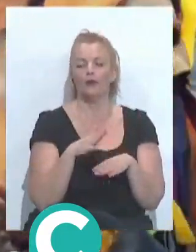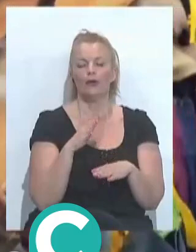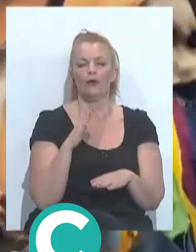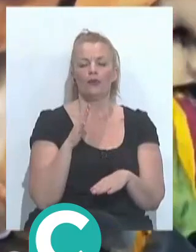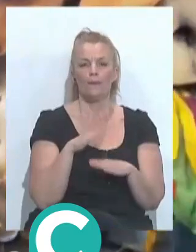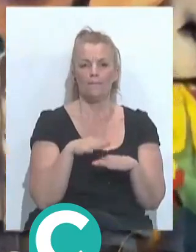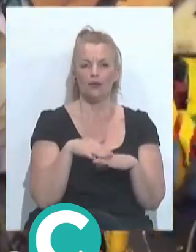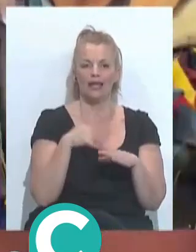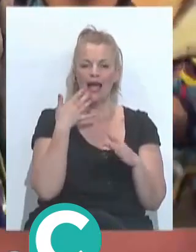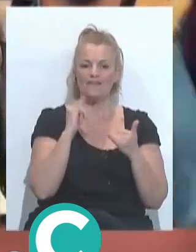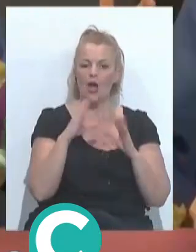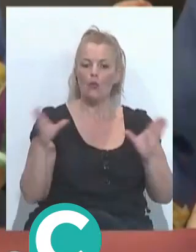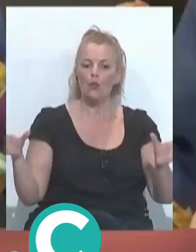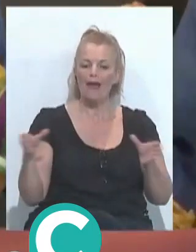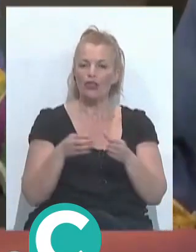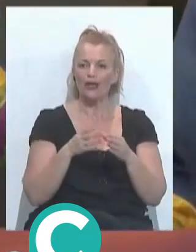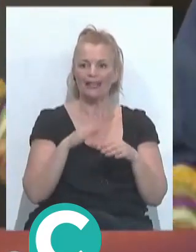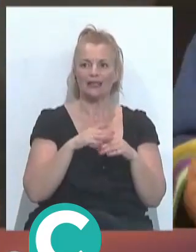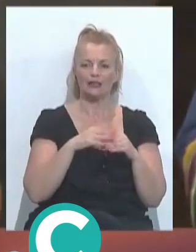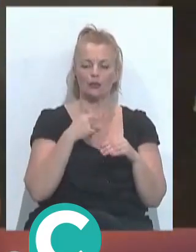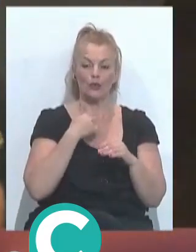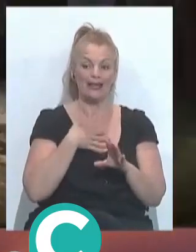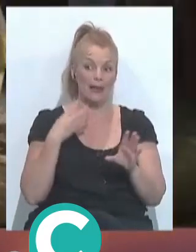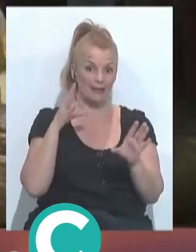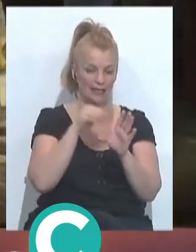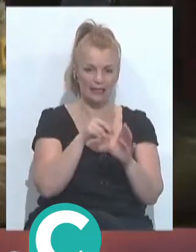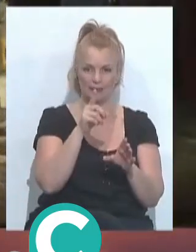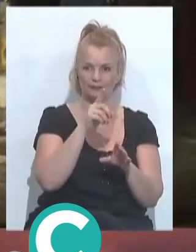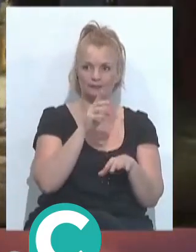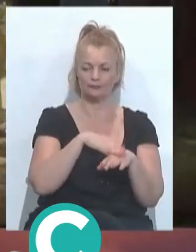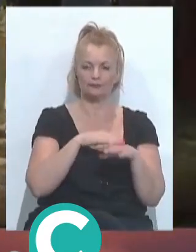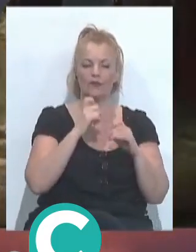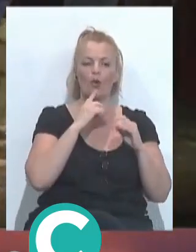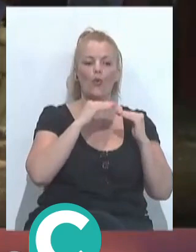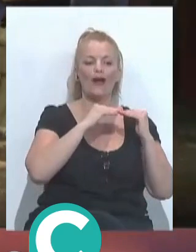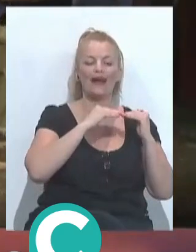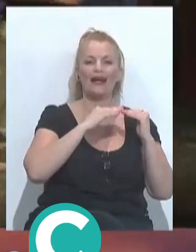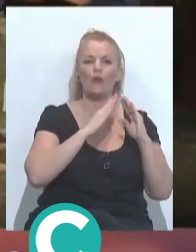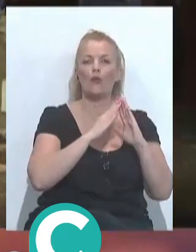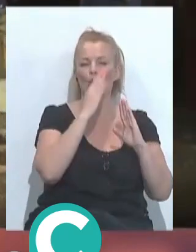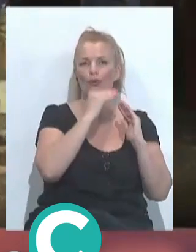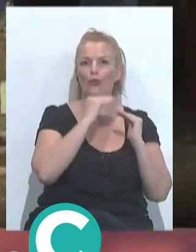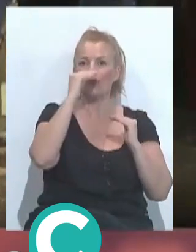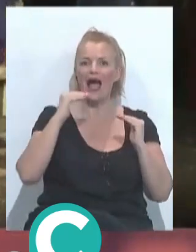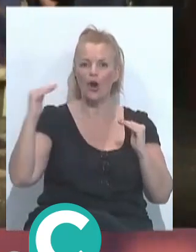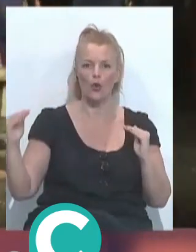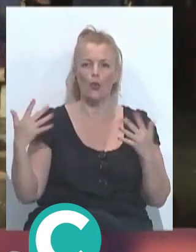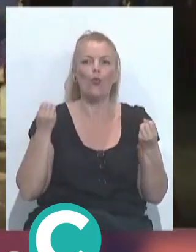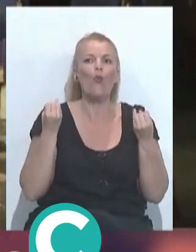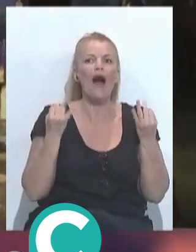final a lo menos había agrupaciones que no llegaban o que tú querías meter porque antes no había tan pocos rasgos de cuántos tenían que pasar. Tenían que pasar